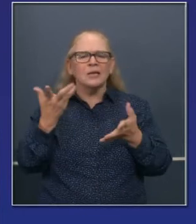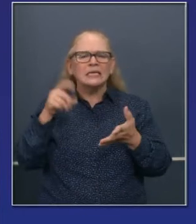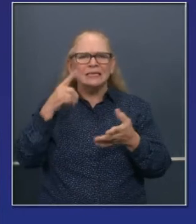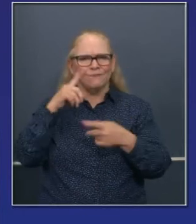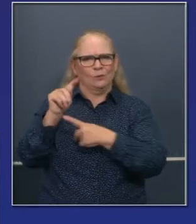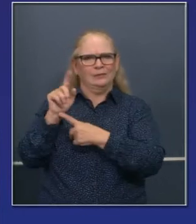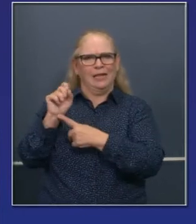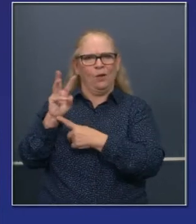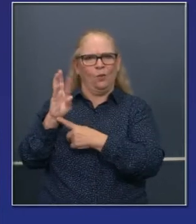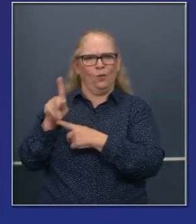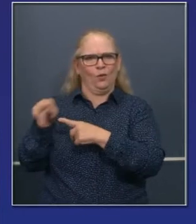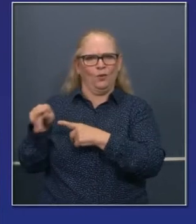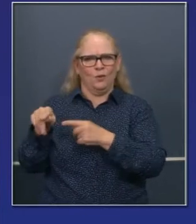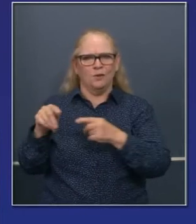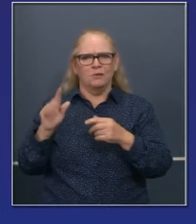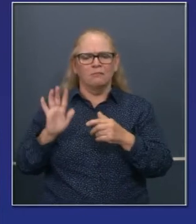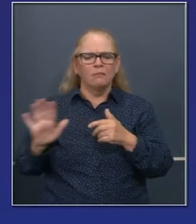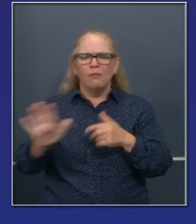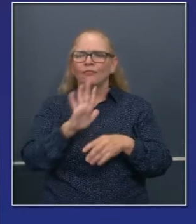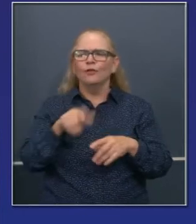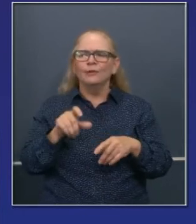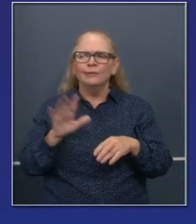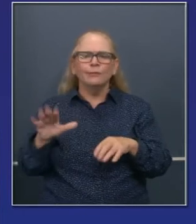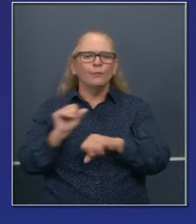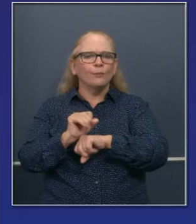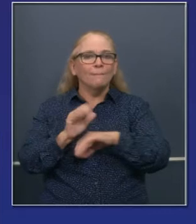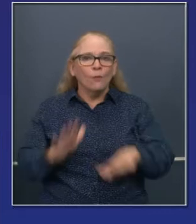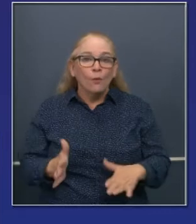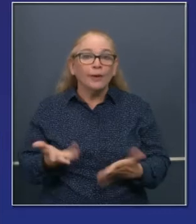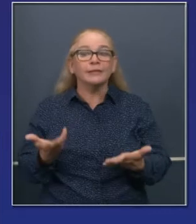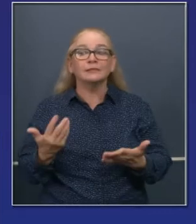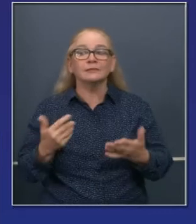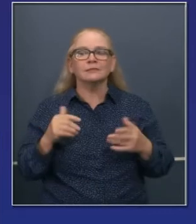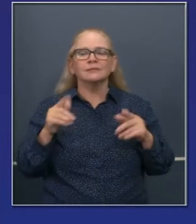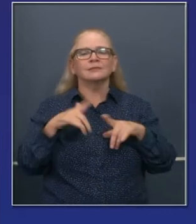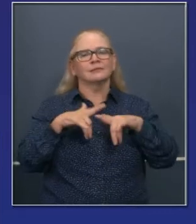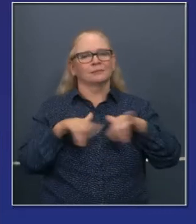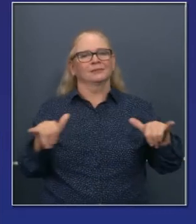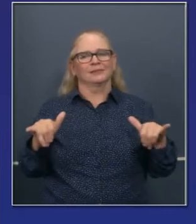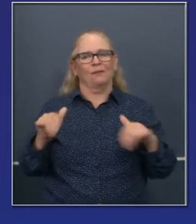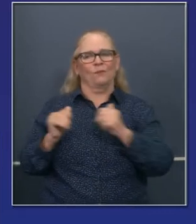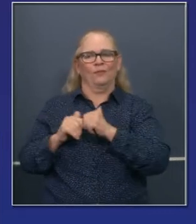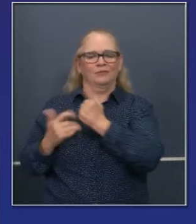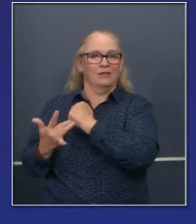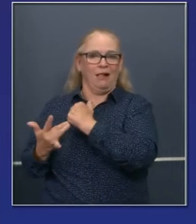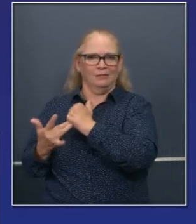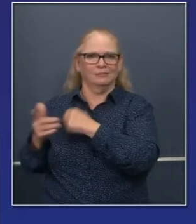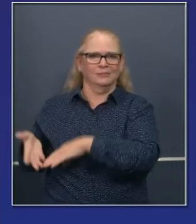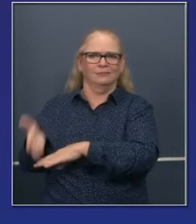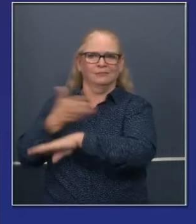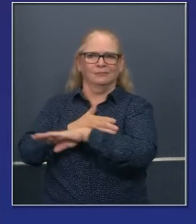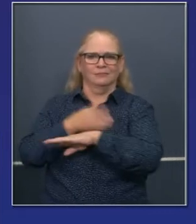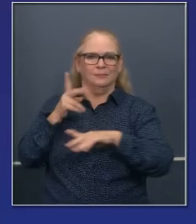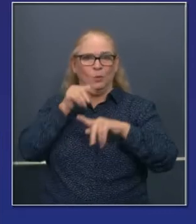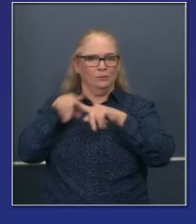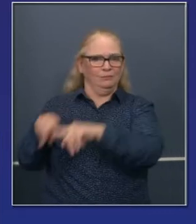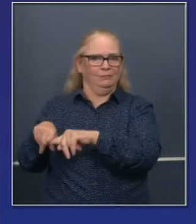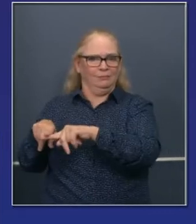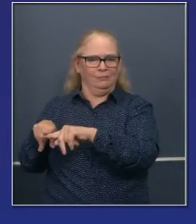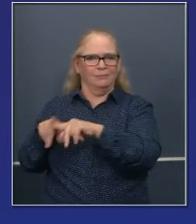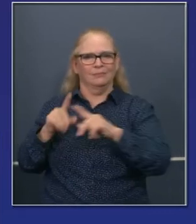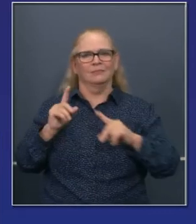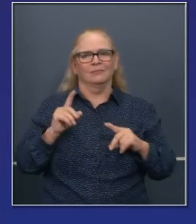necesidades, a las responsabilidades y derechos de los empleados, y proteger todas las partes interesadas y reconocer que hay nuevas herramientas